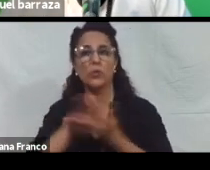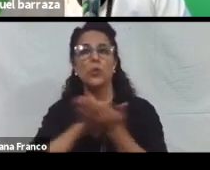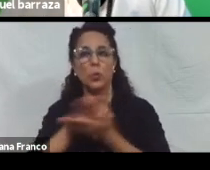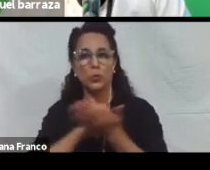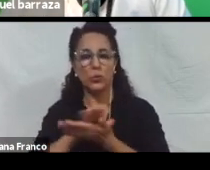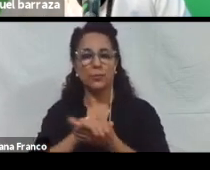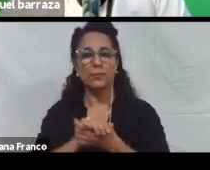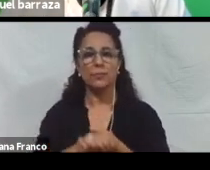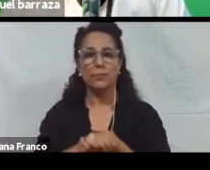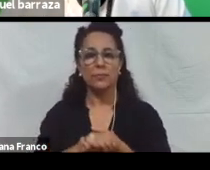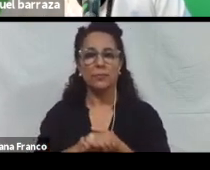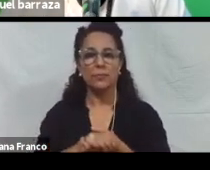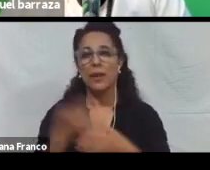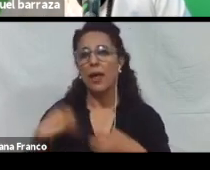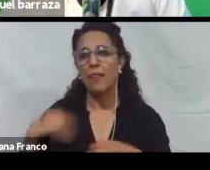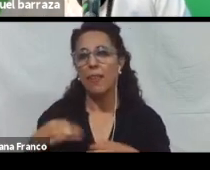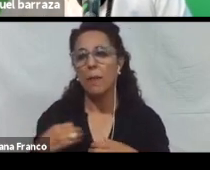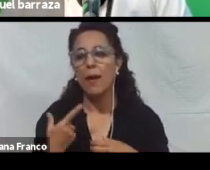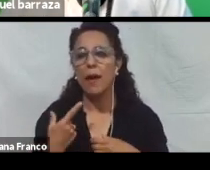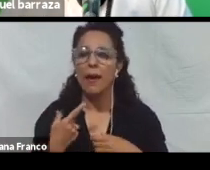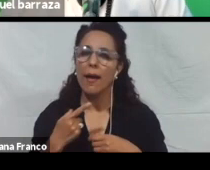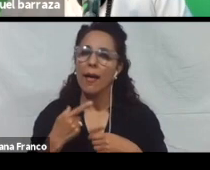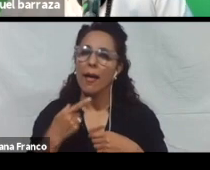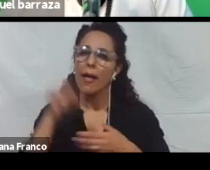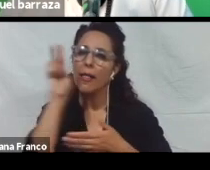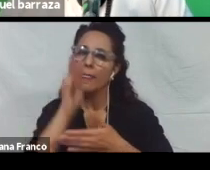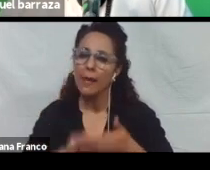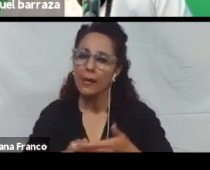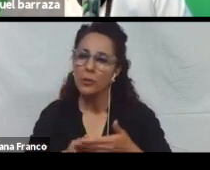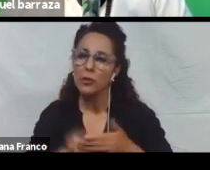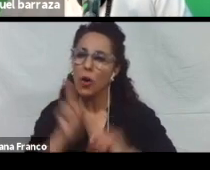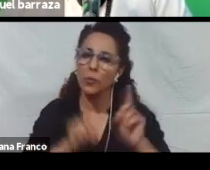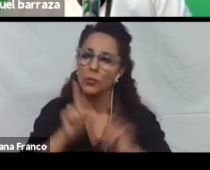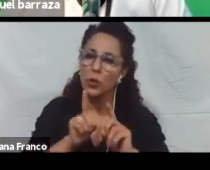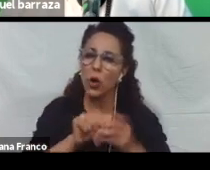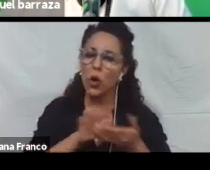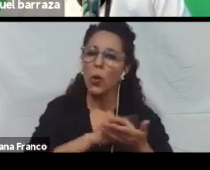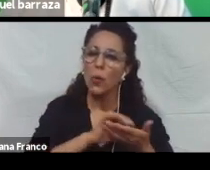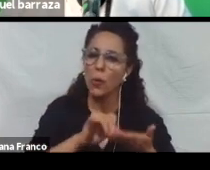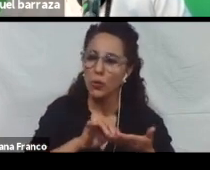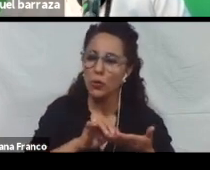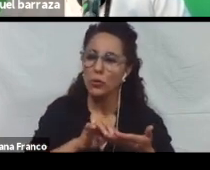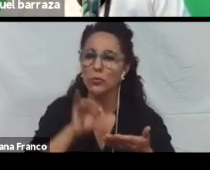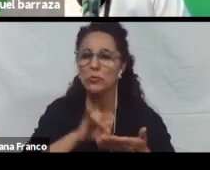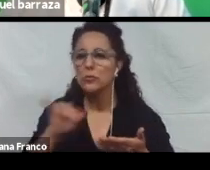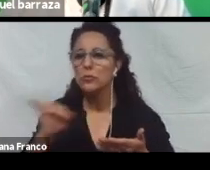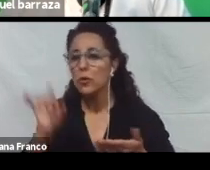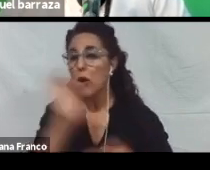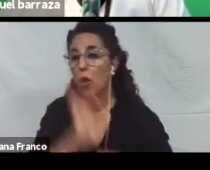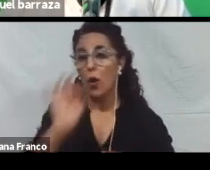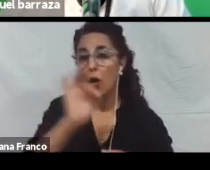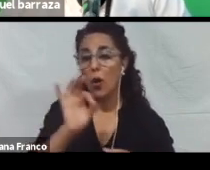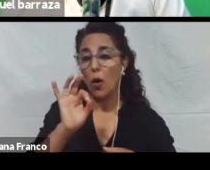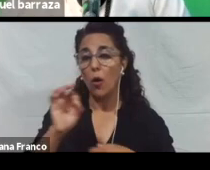También tiene que tener ayuda para un texto alternativo. Si subí la imagen. La tiene que tener botones. O un elemento que me permita